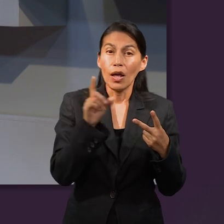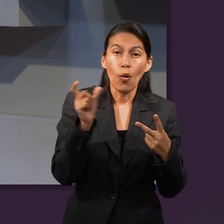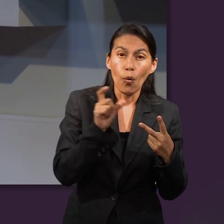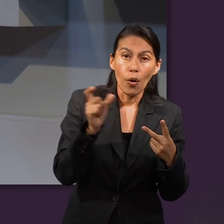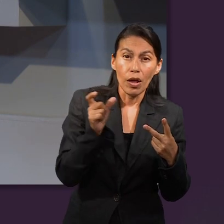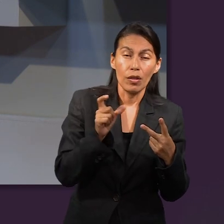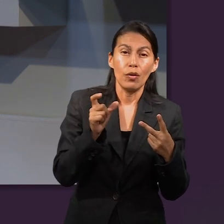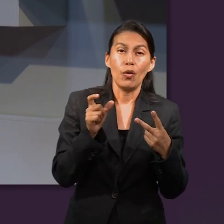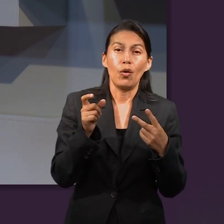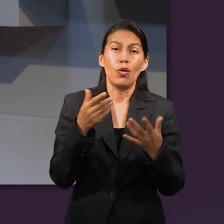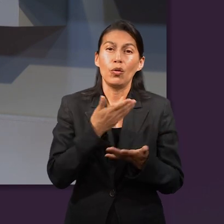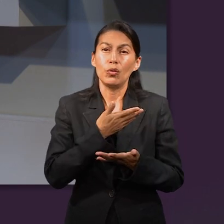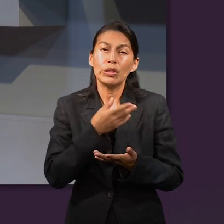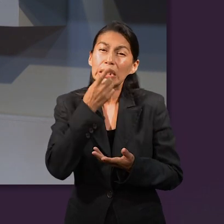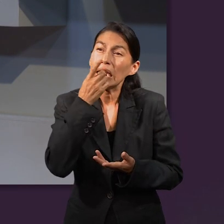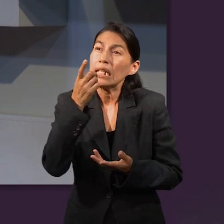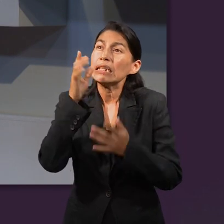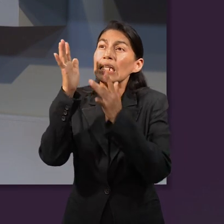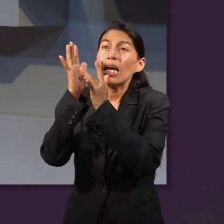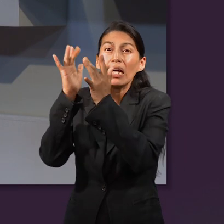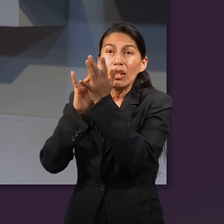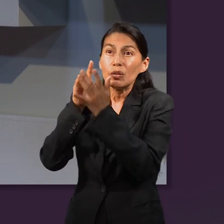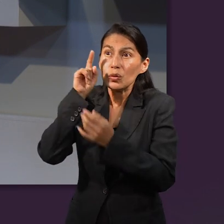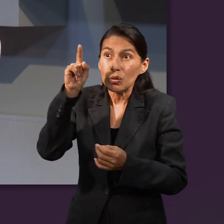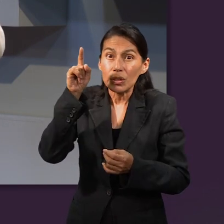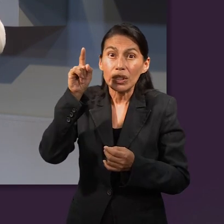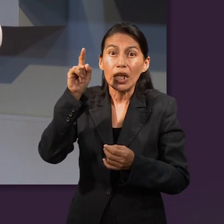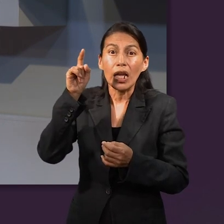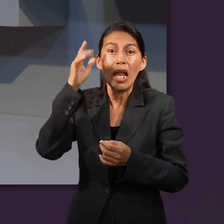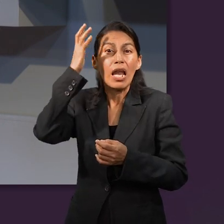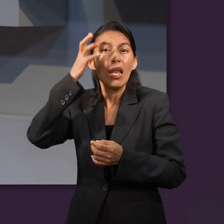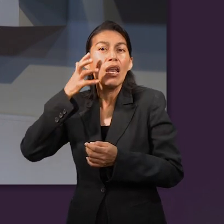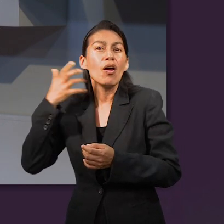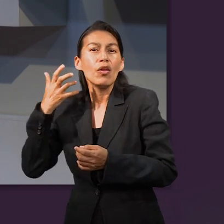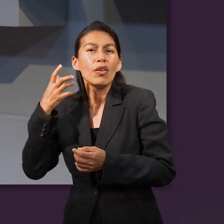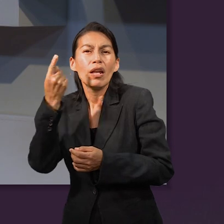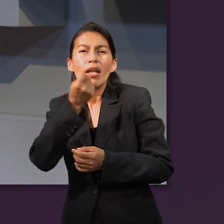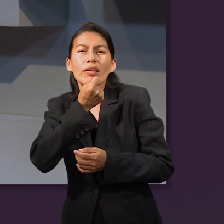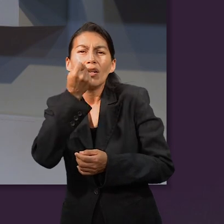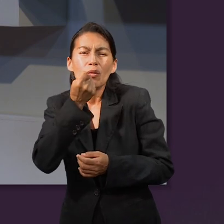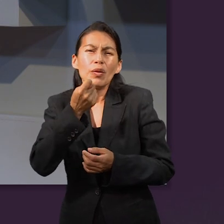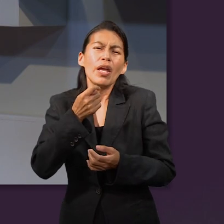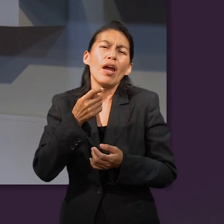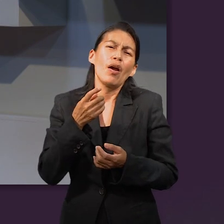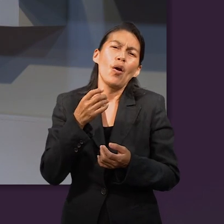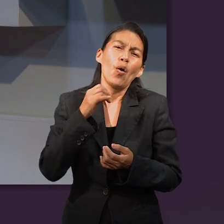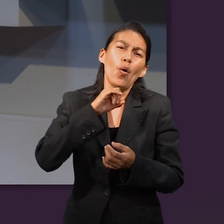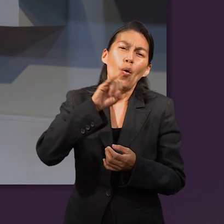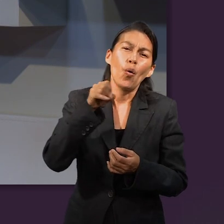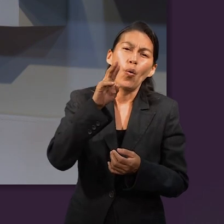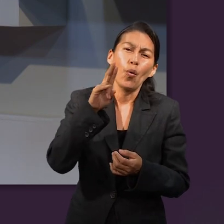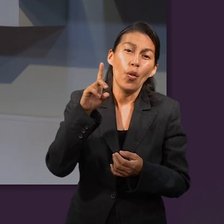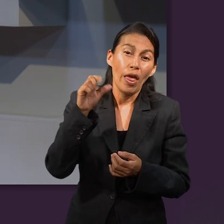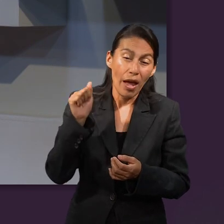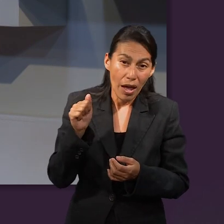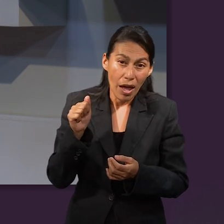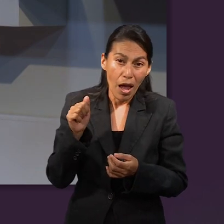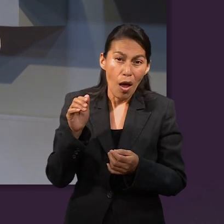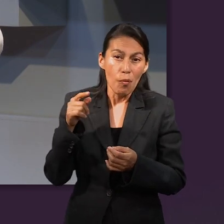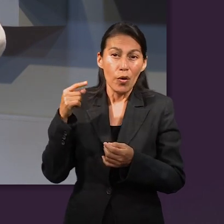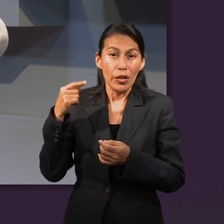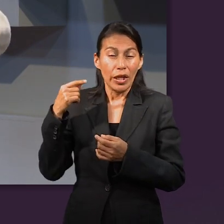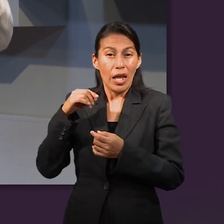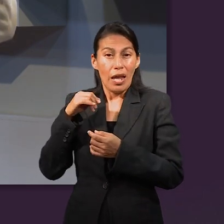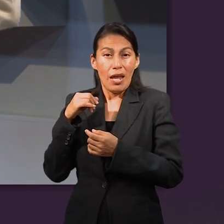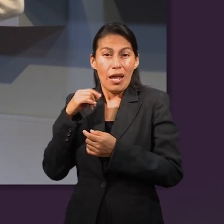Hay una frase de cuando se refiere a Jesús, un título o una manera de referirse a Jesús como el león de la tribu de Judá, porque Judá viene